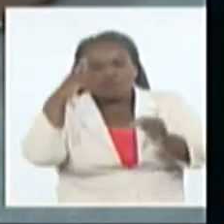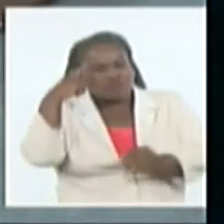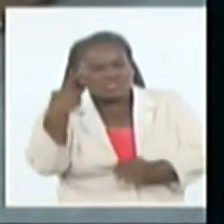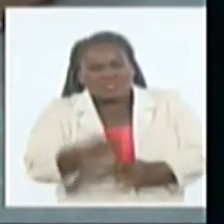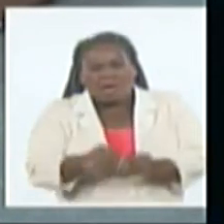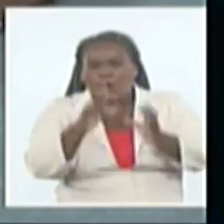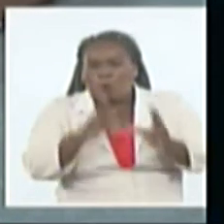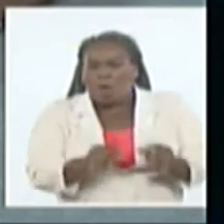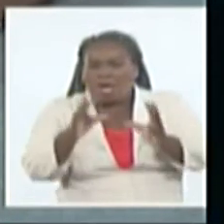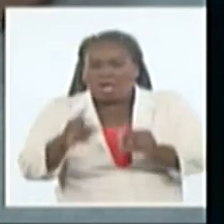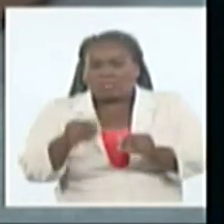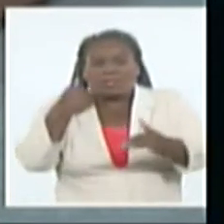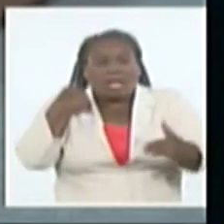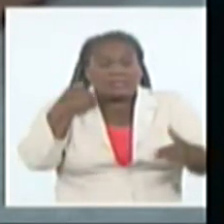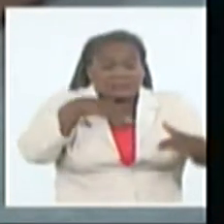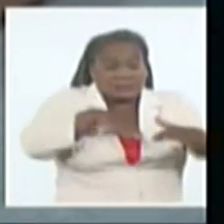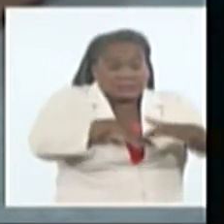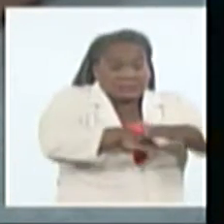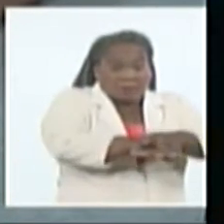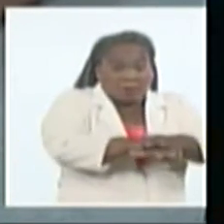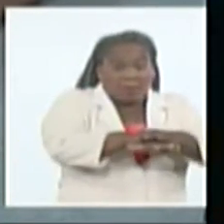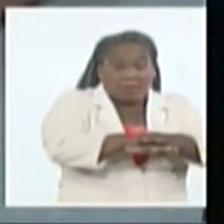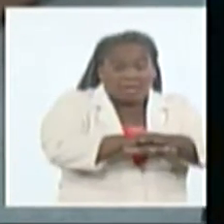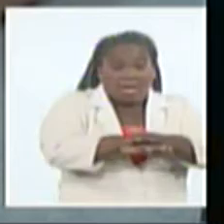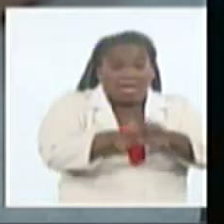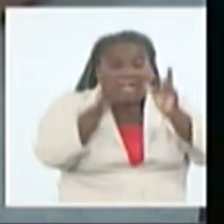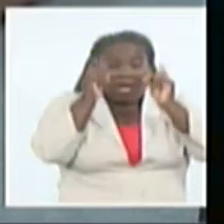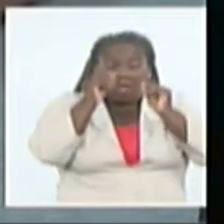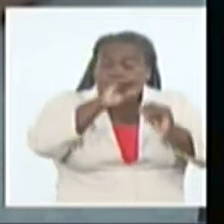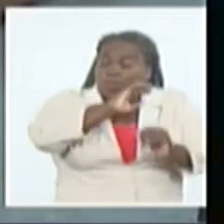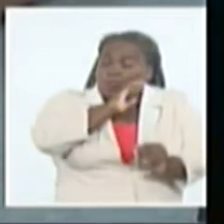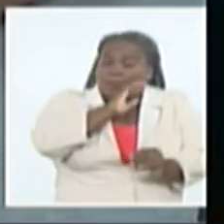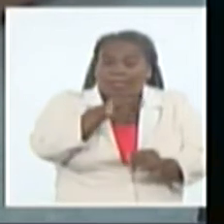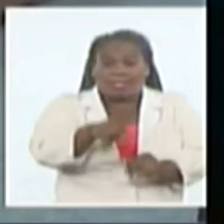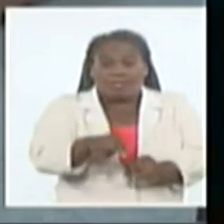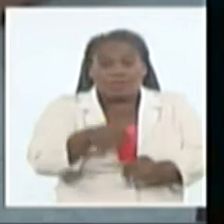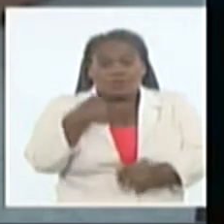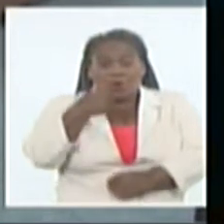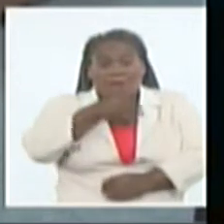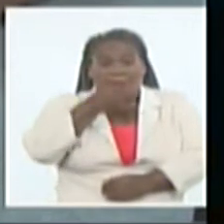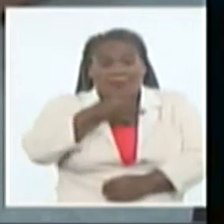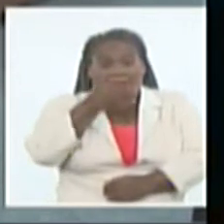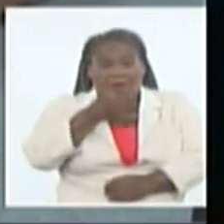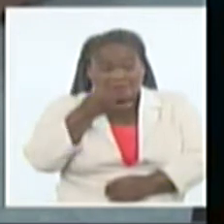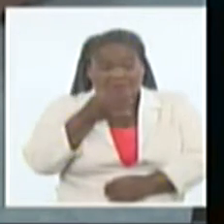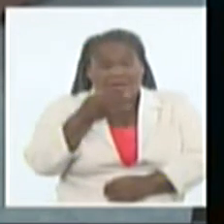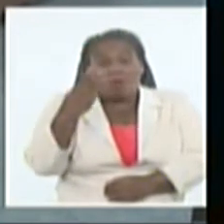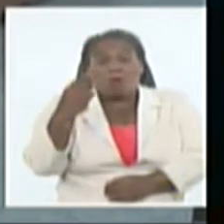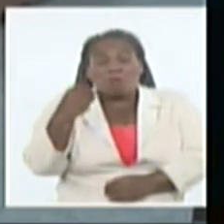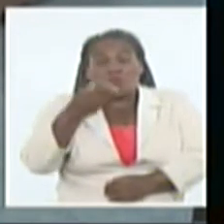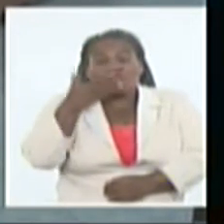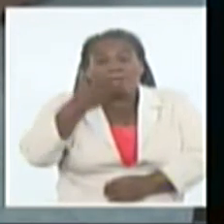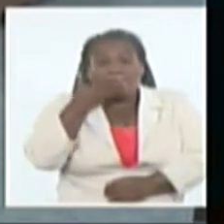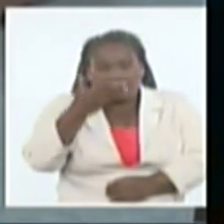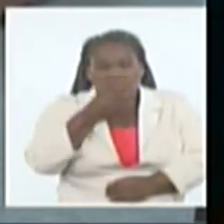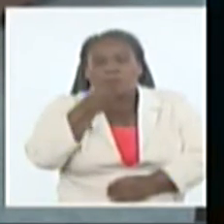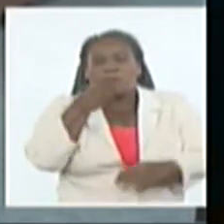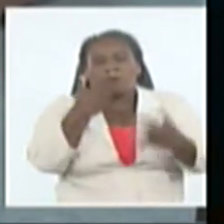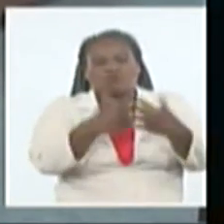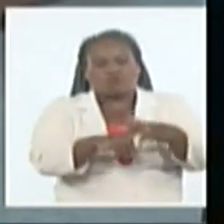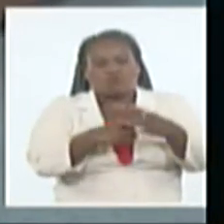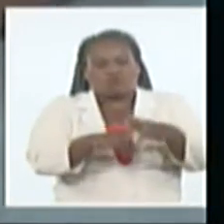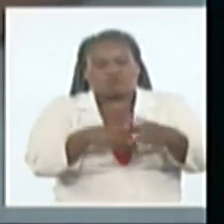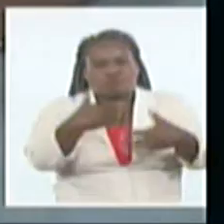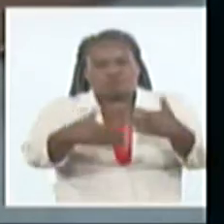están ahí engavetados, durmiendo el sueño eterno de la vida. Y yo le decía a compañero, ¿cuántas de estas tesis se pueden convertir hoy en solución a los problemas que tenemos